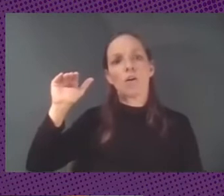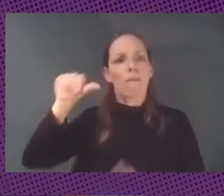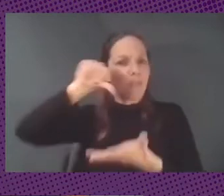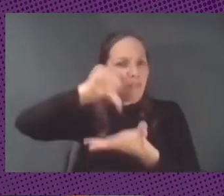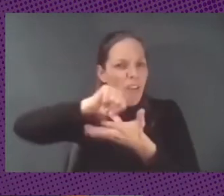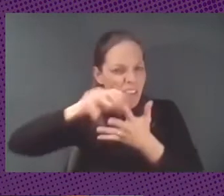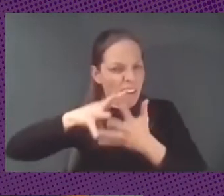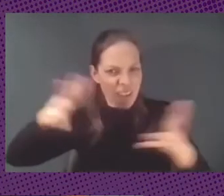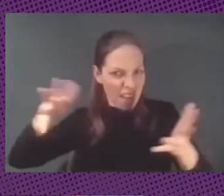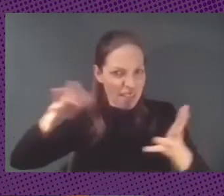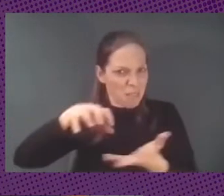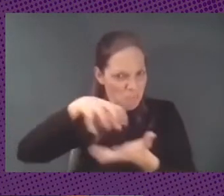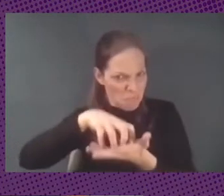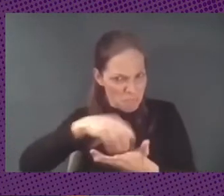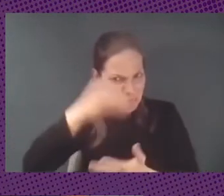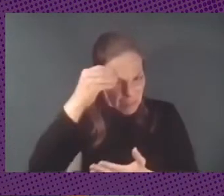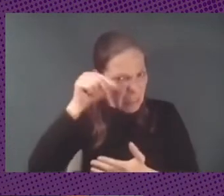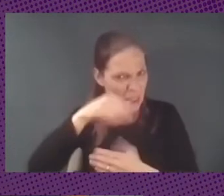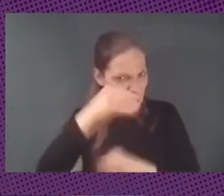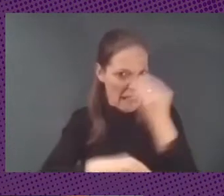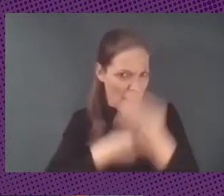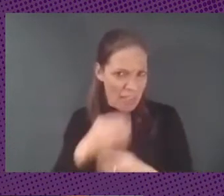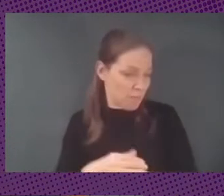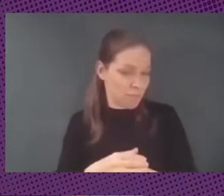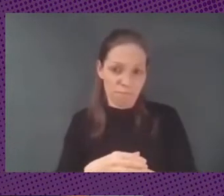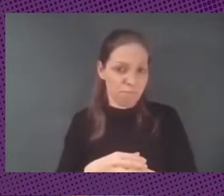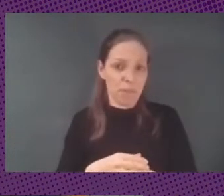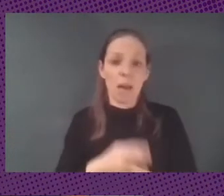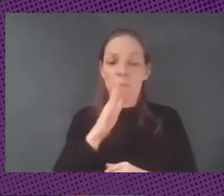entonces también pensar en una descentralización